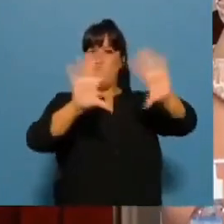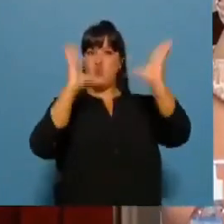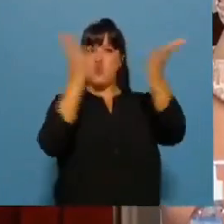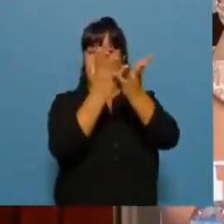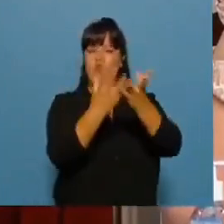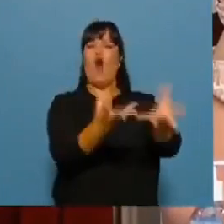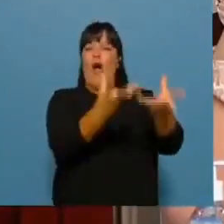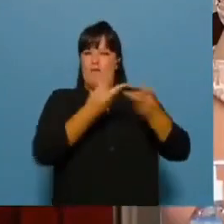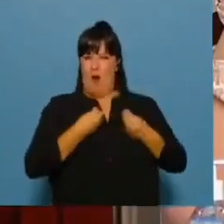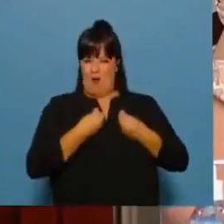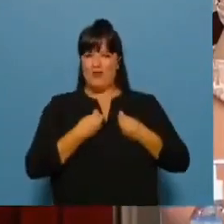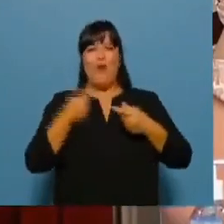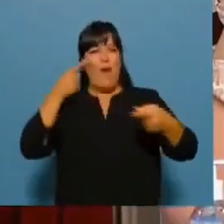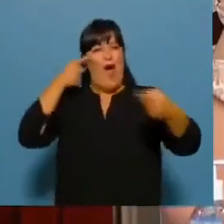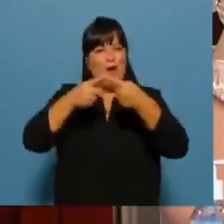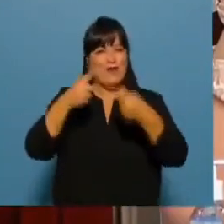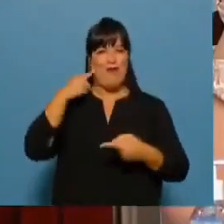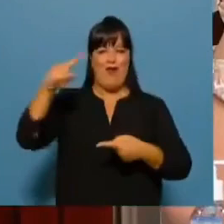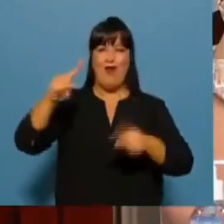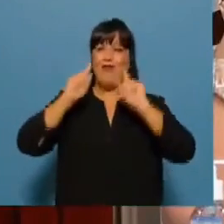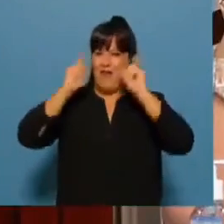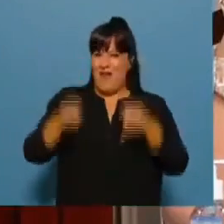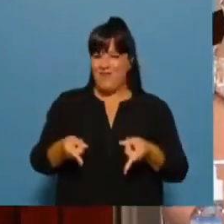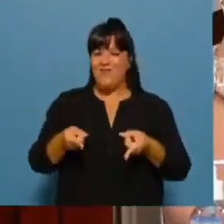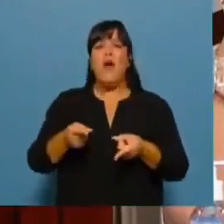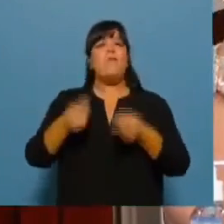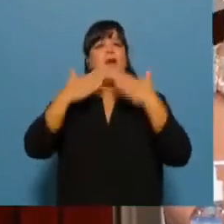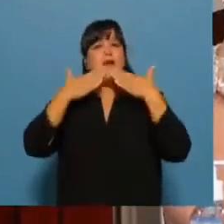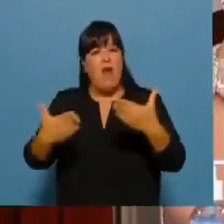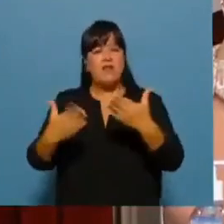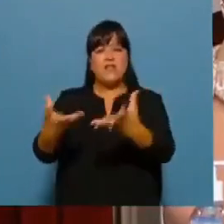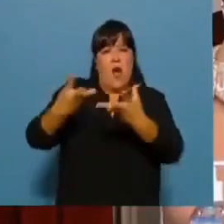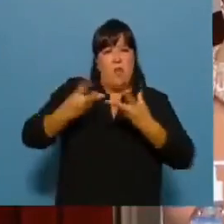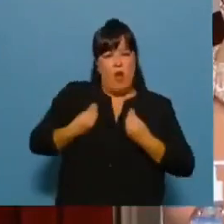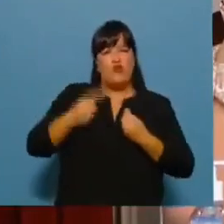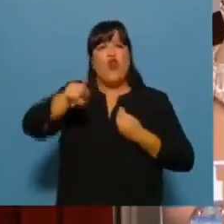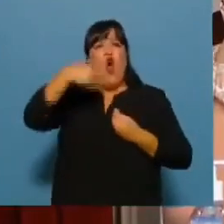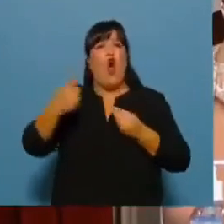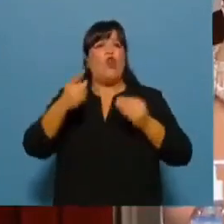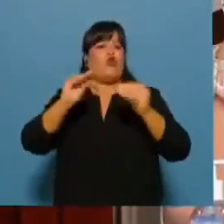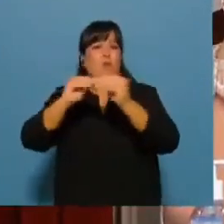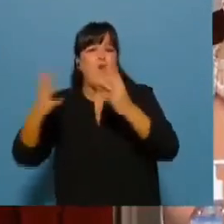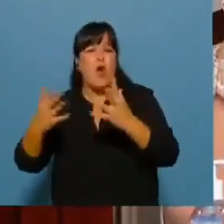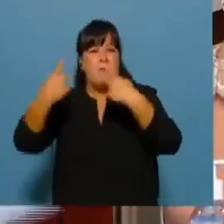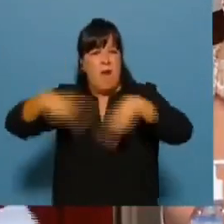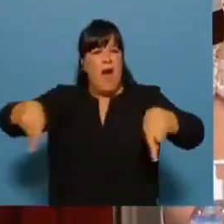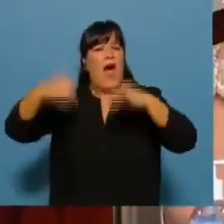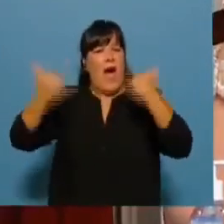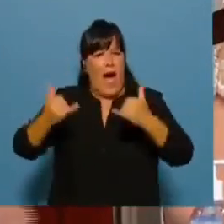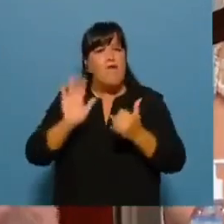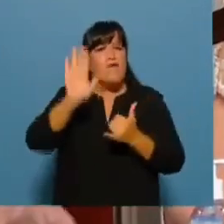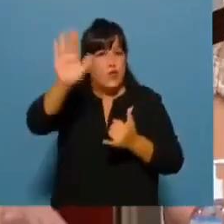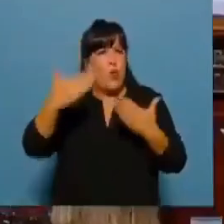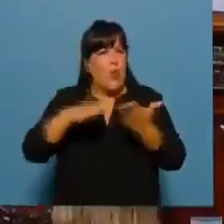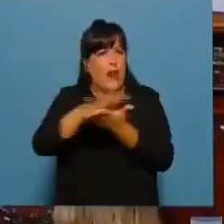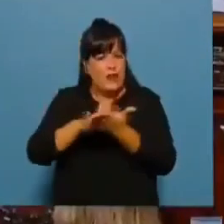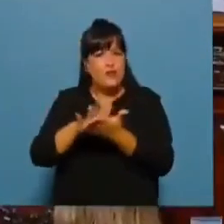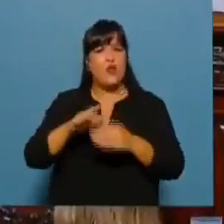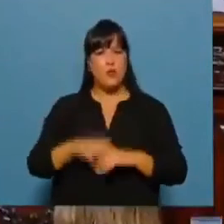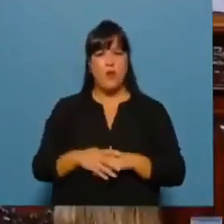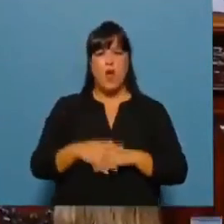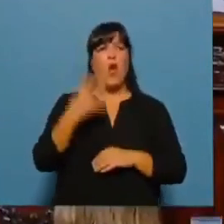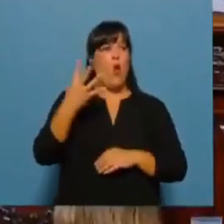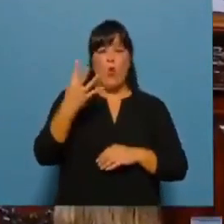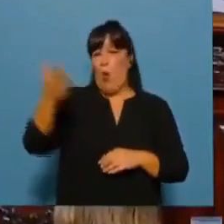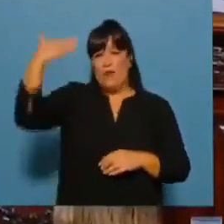objetivo y el apoyo que continúan dando para resolver otros desafíos pendientes. Tuvo cuatro años para